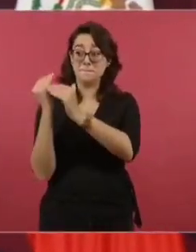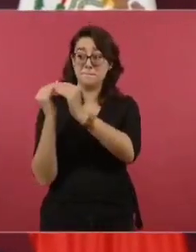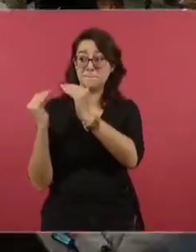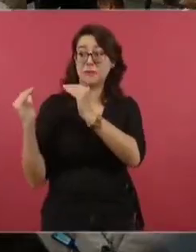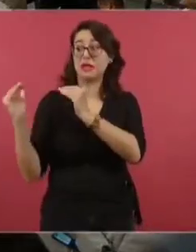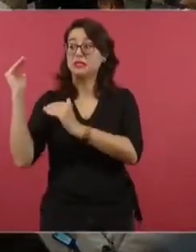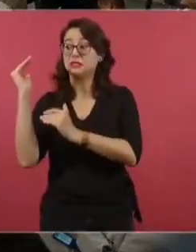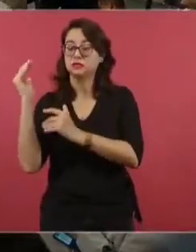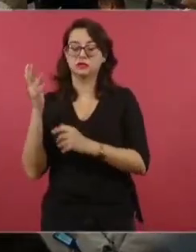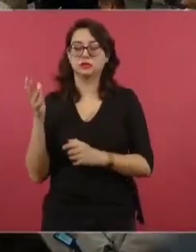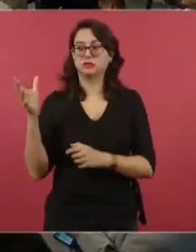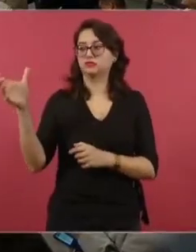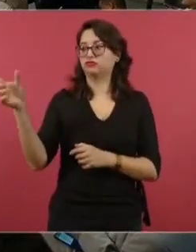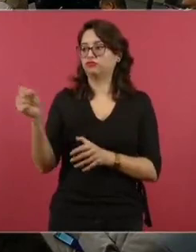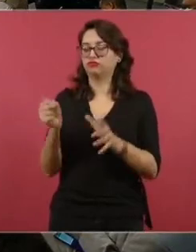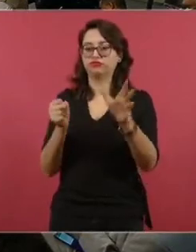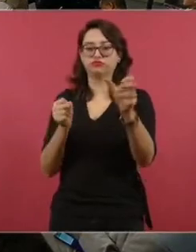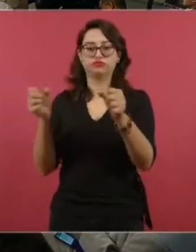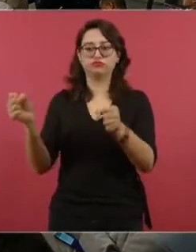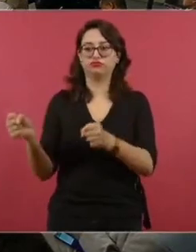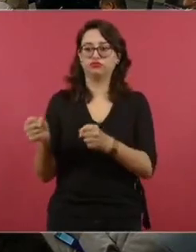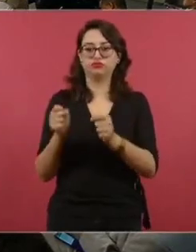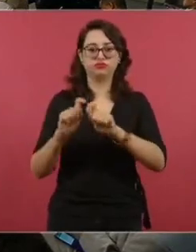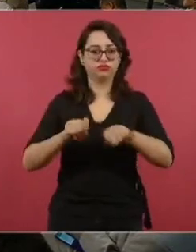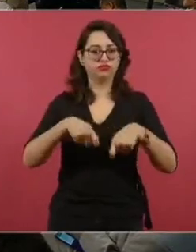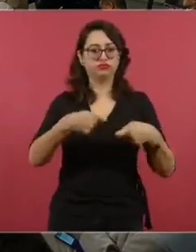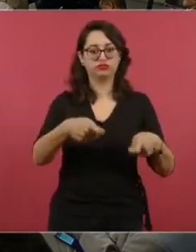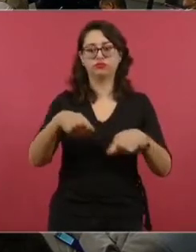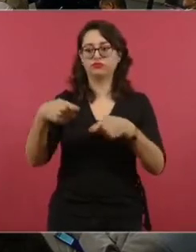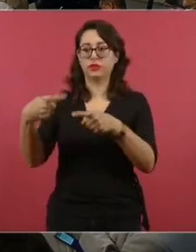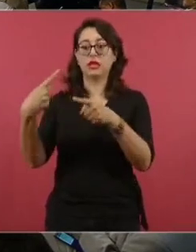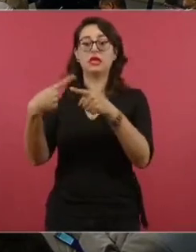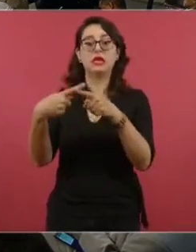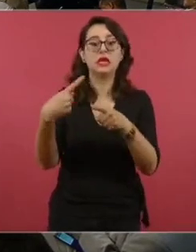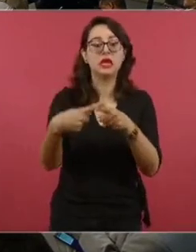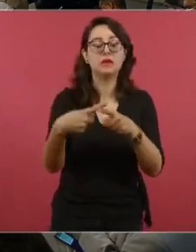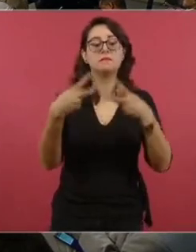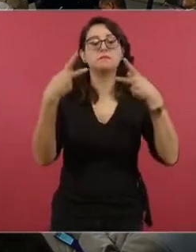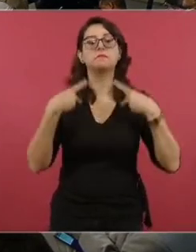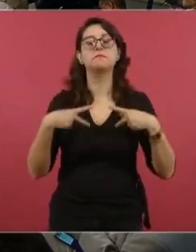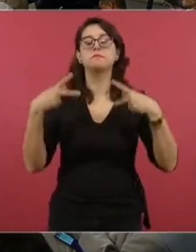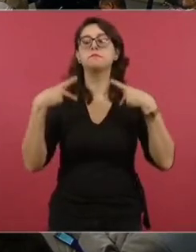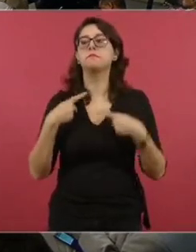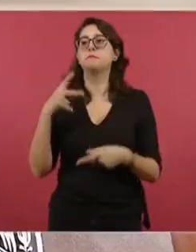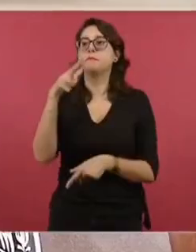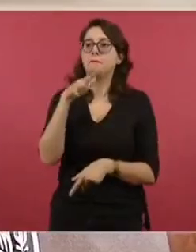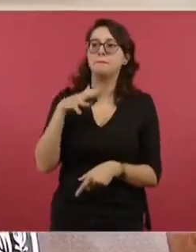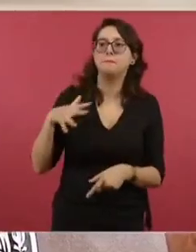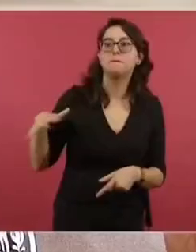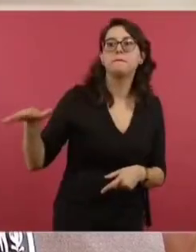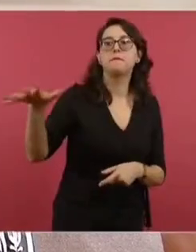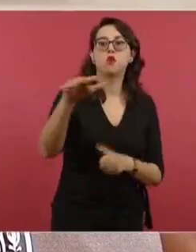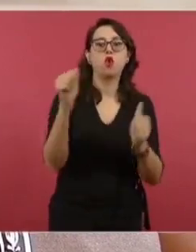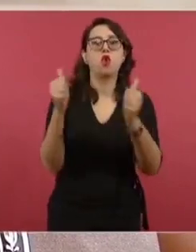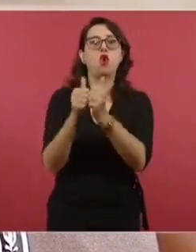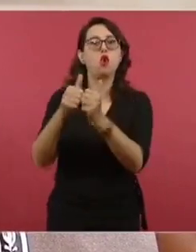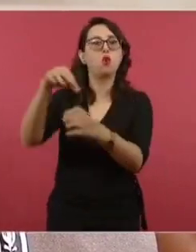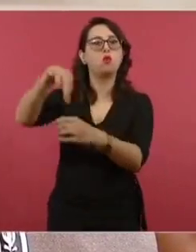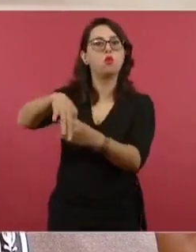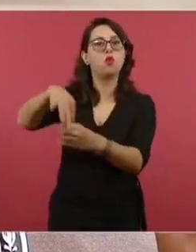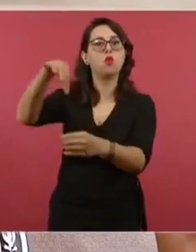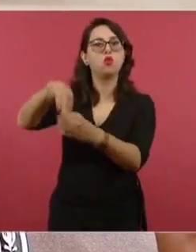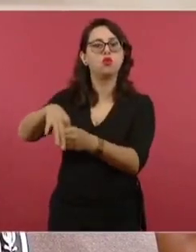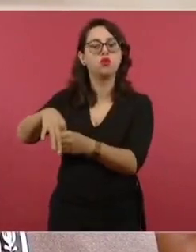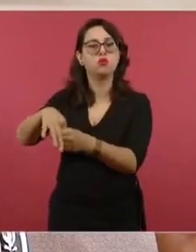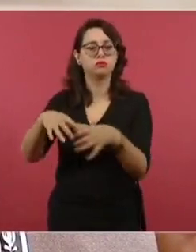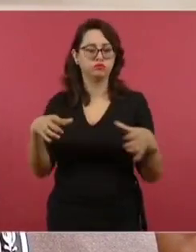por la cúpula de poder económico sobre todo,